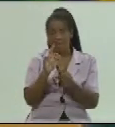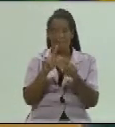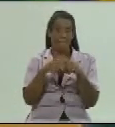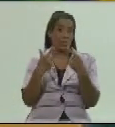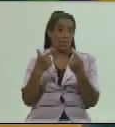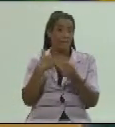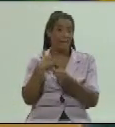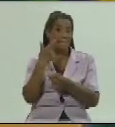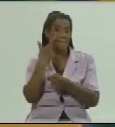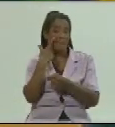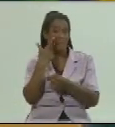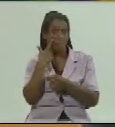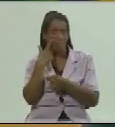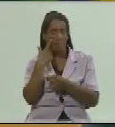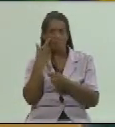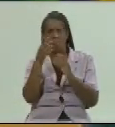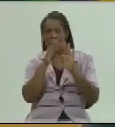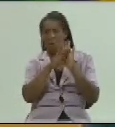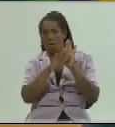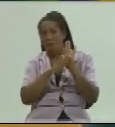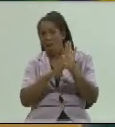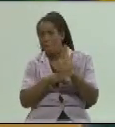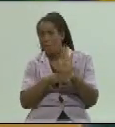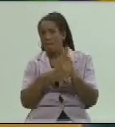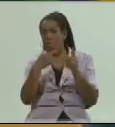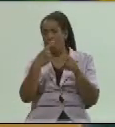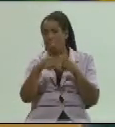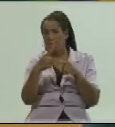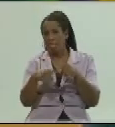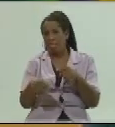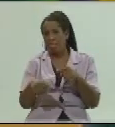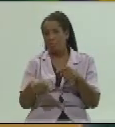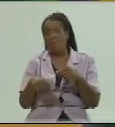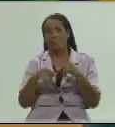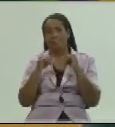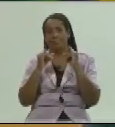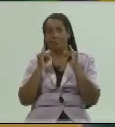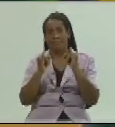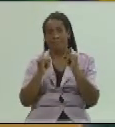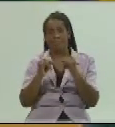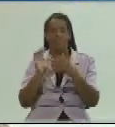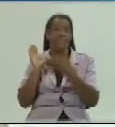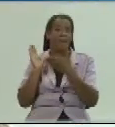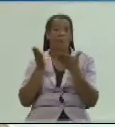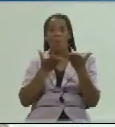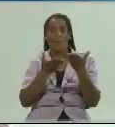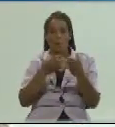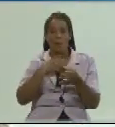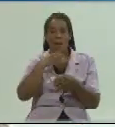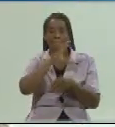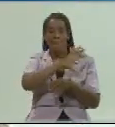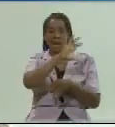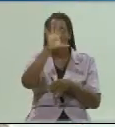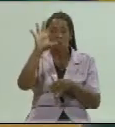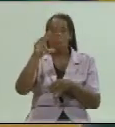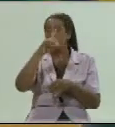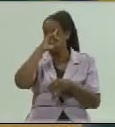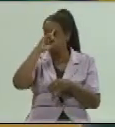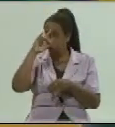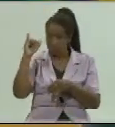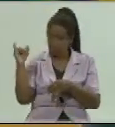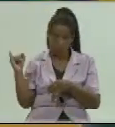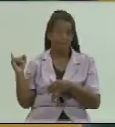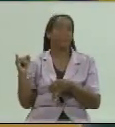los importantes programas que se aseguran por esta entidad acopio tendrá sus mercados también sí acopio tendrá un número de